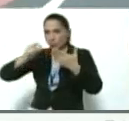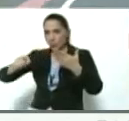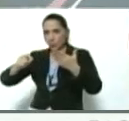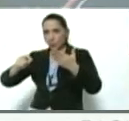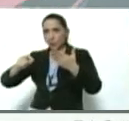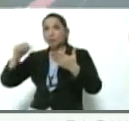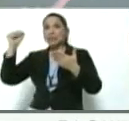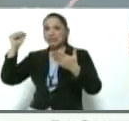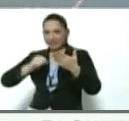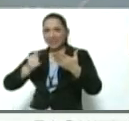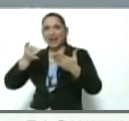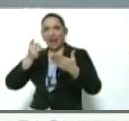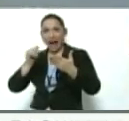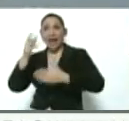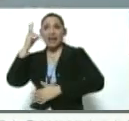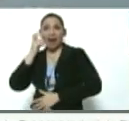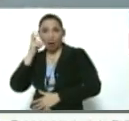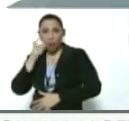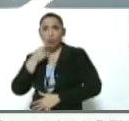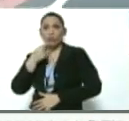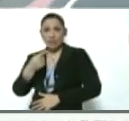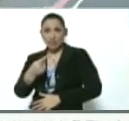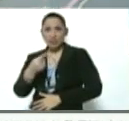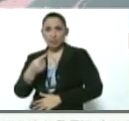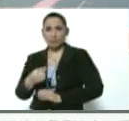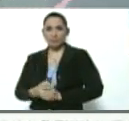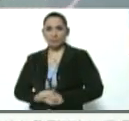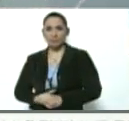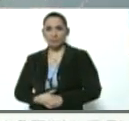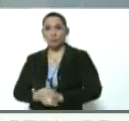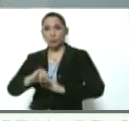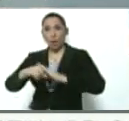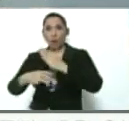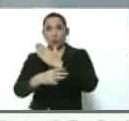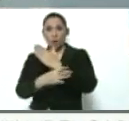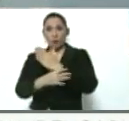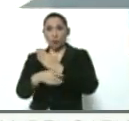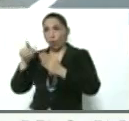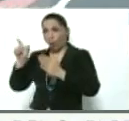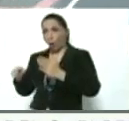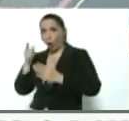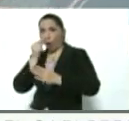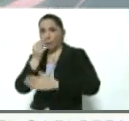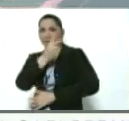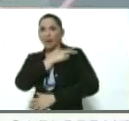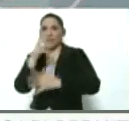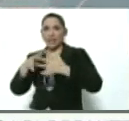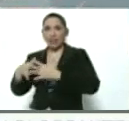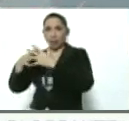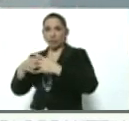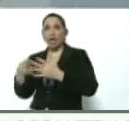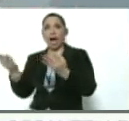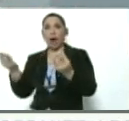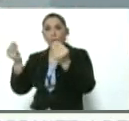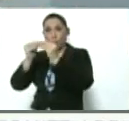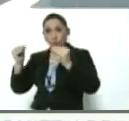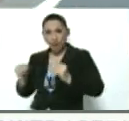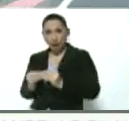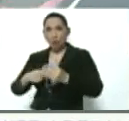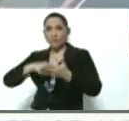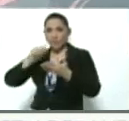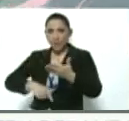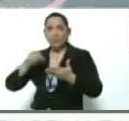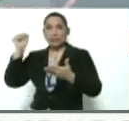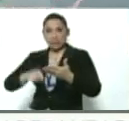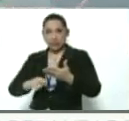Sí. ¿Hay un audio que señala que Guaidó y Gudró acordaron la firma del contrato? Sí. ¿Hay un